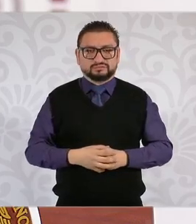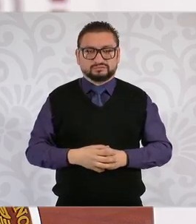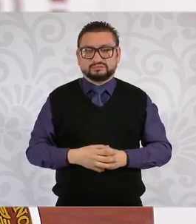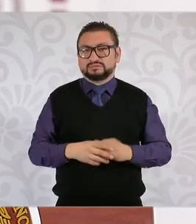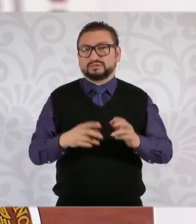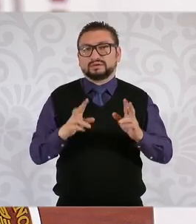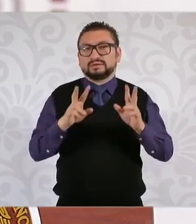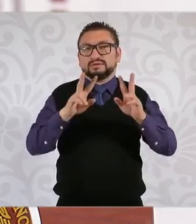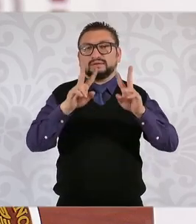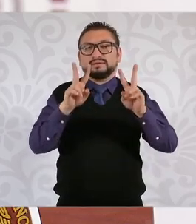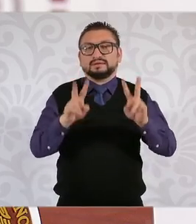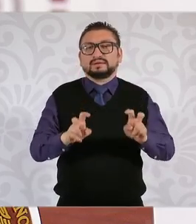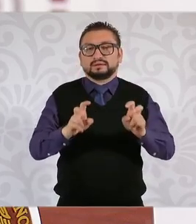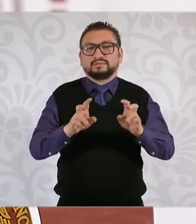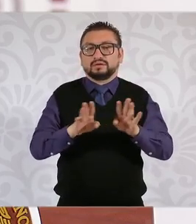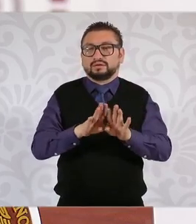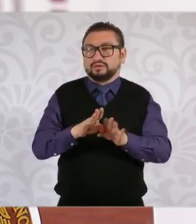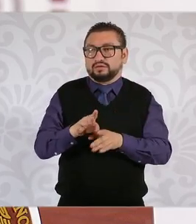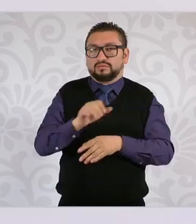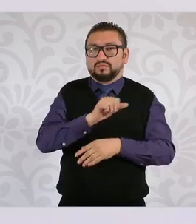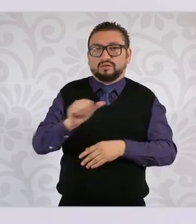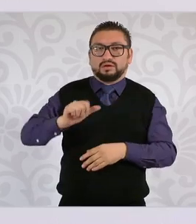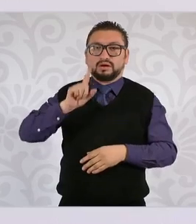con con el ser mujer